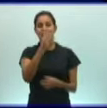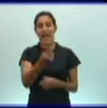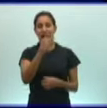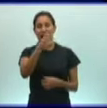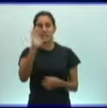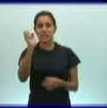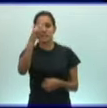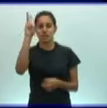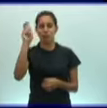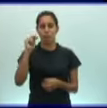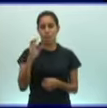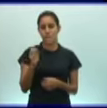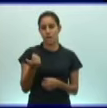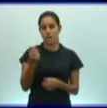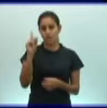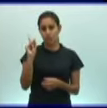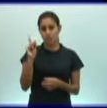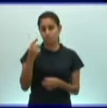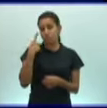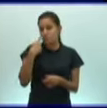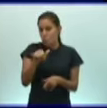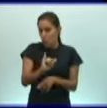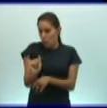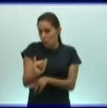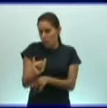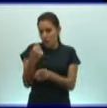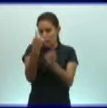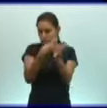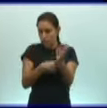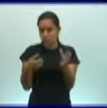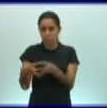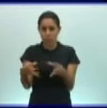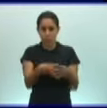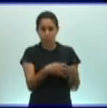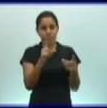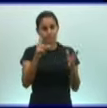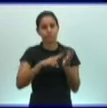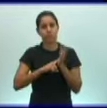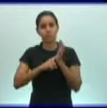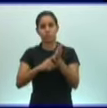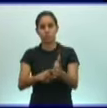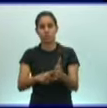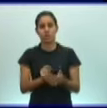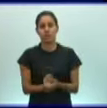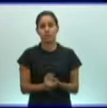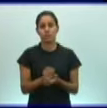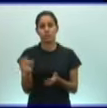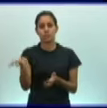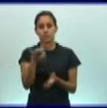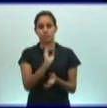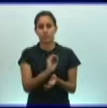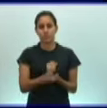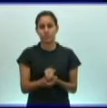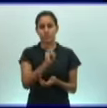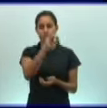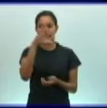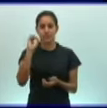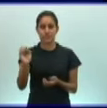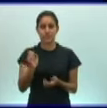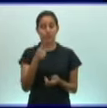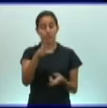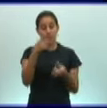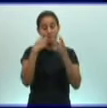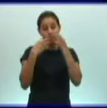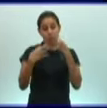las características del otro grupo. Por eso los remito a esa figura 32 del libro de texto en la página 60, que es muy